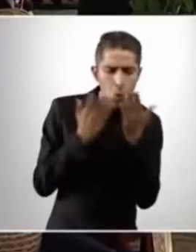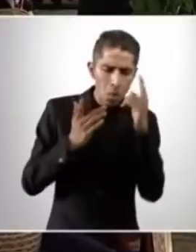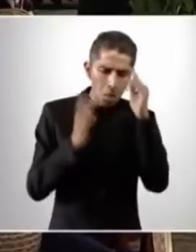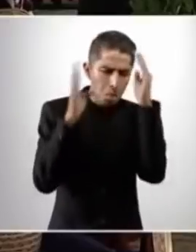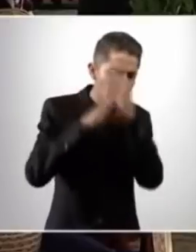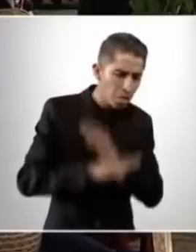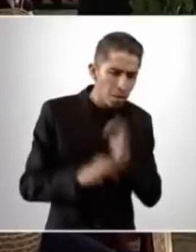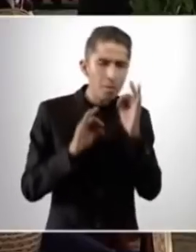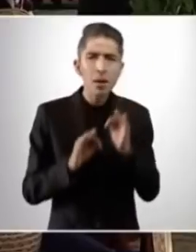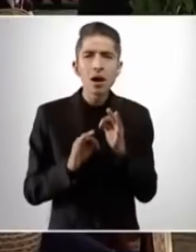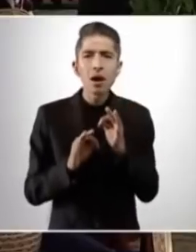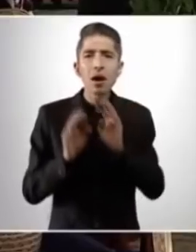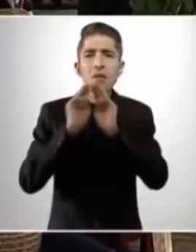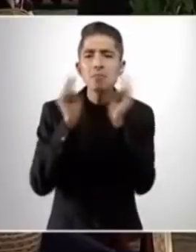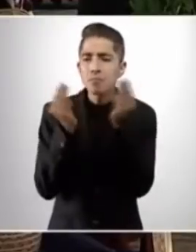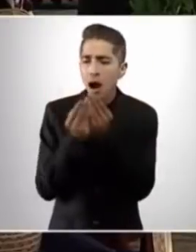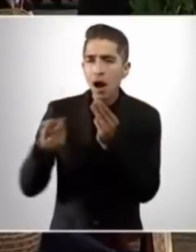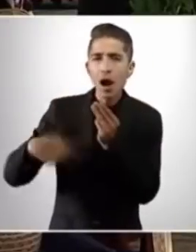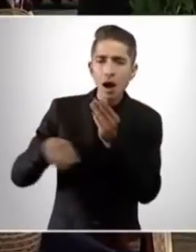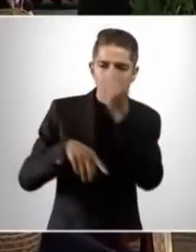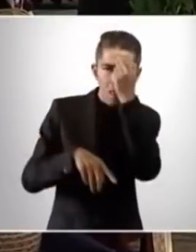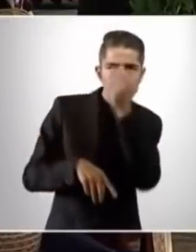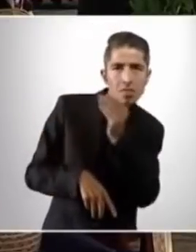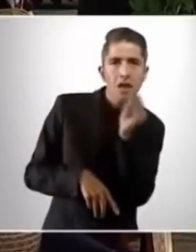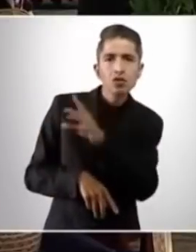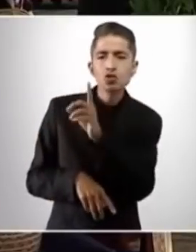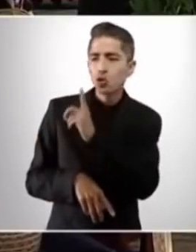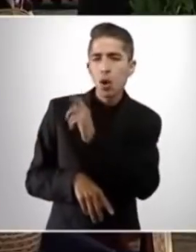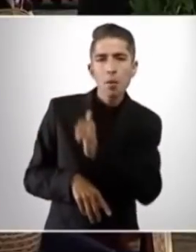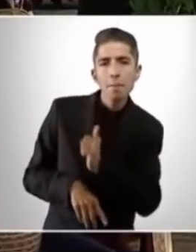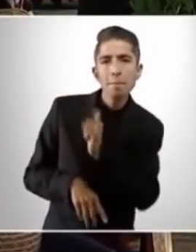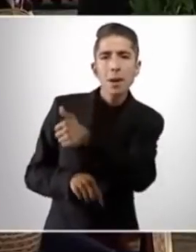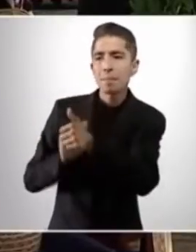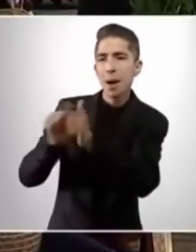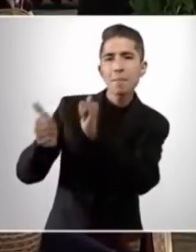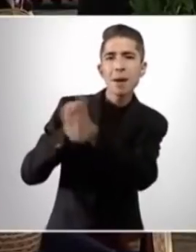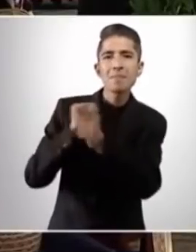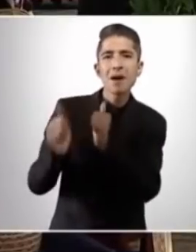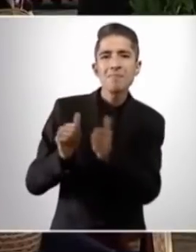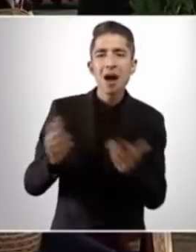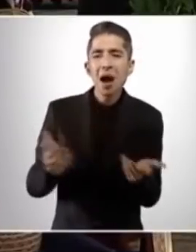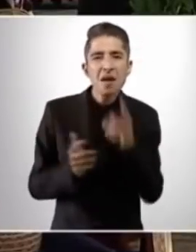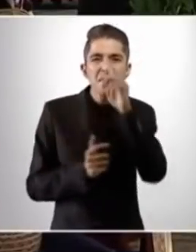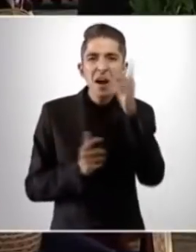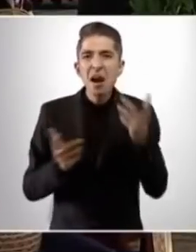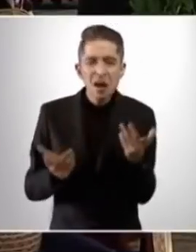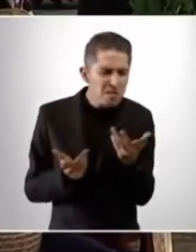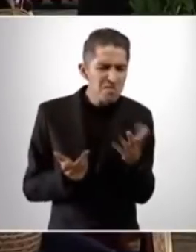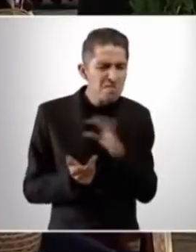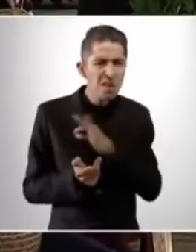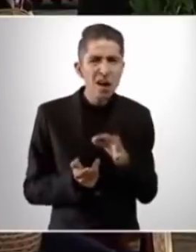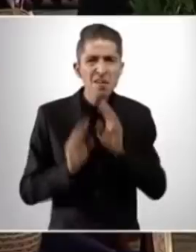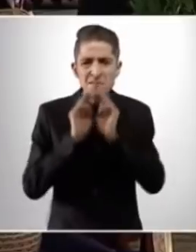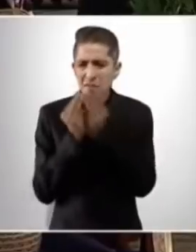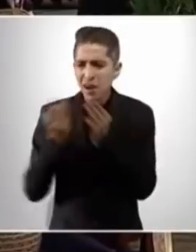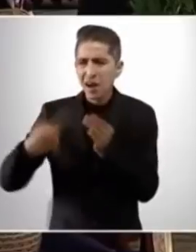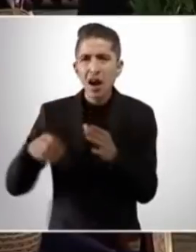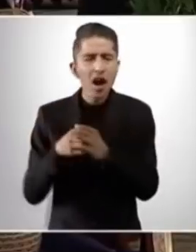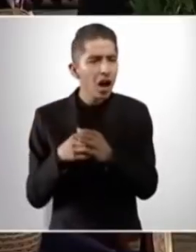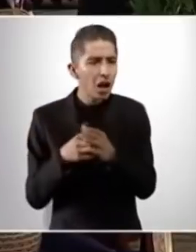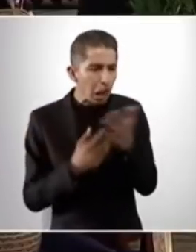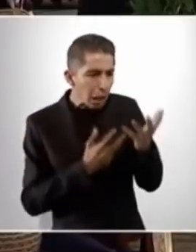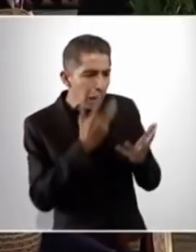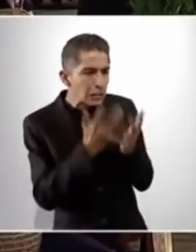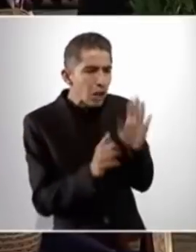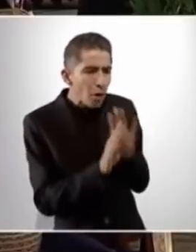a los capos, a los delincuentes, que no tengan